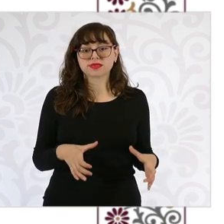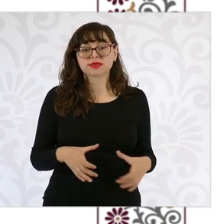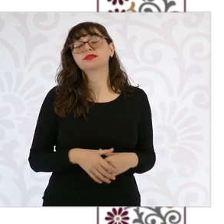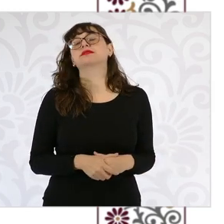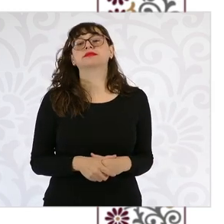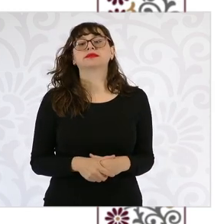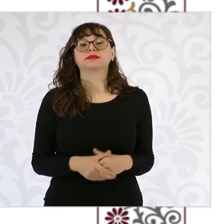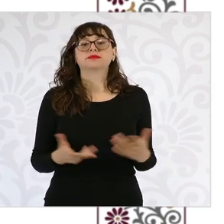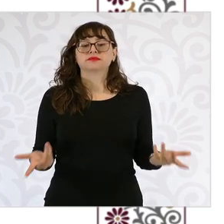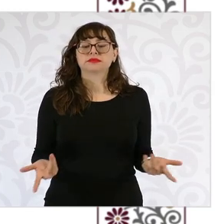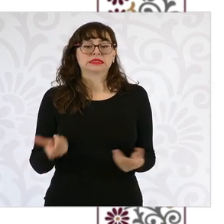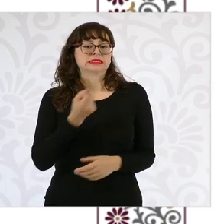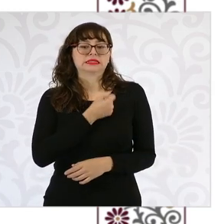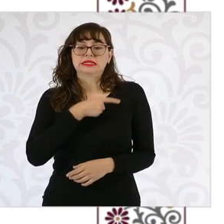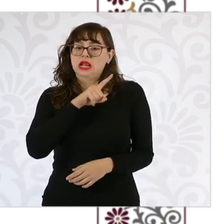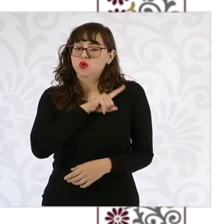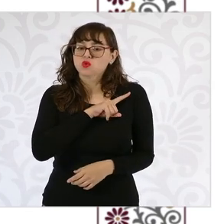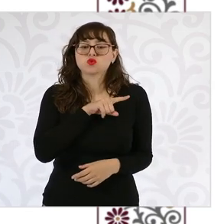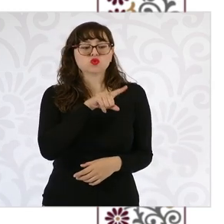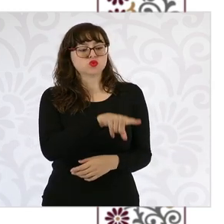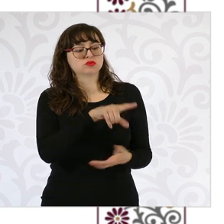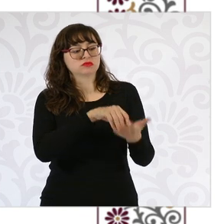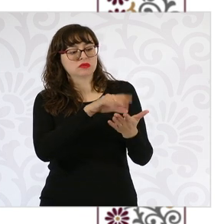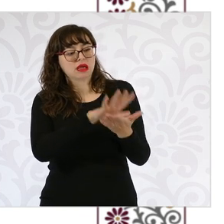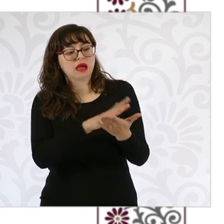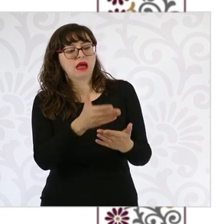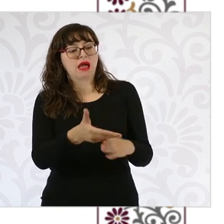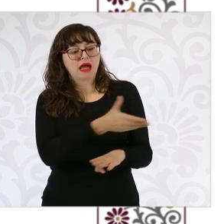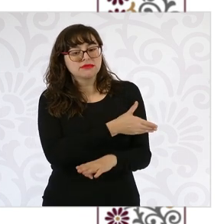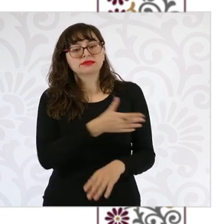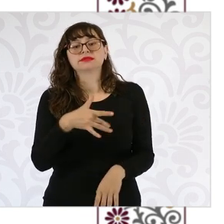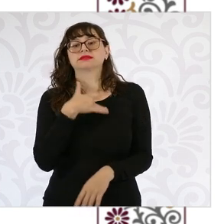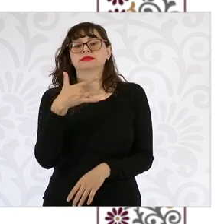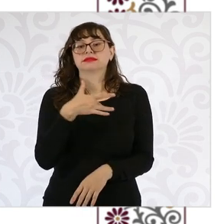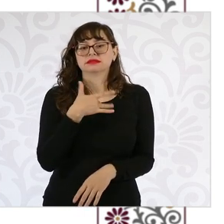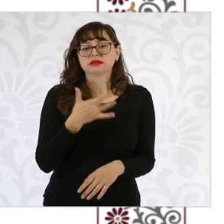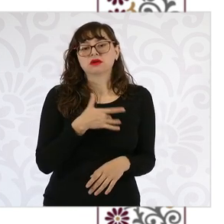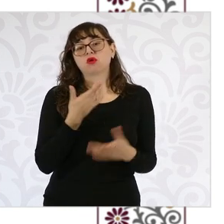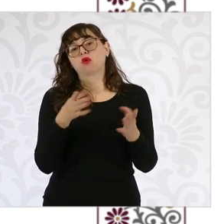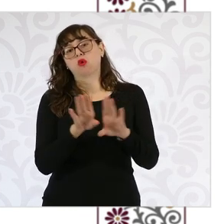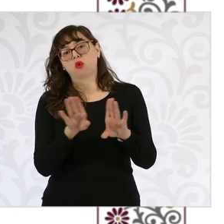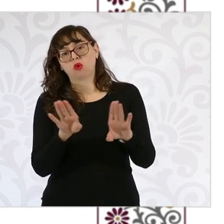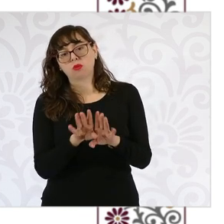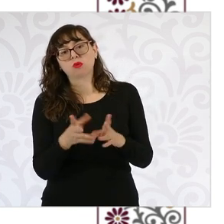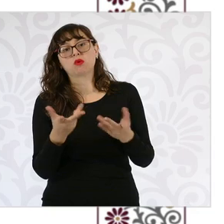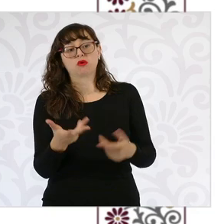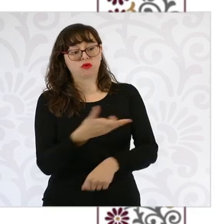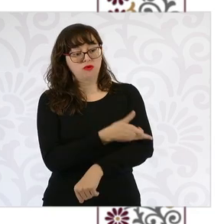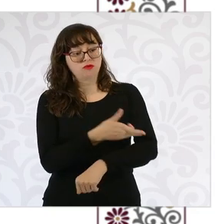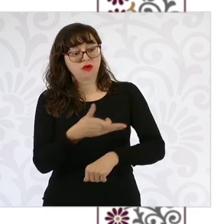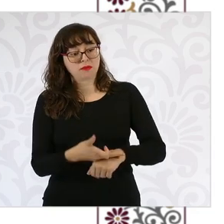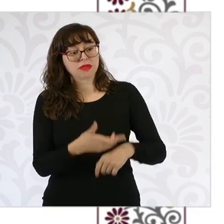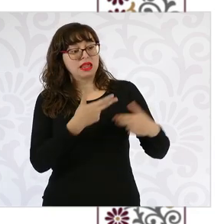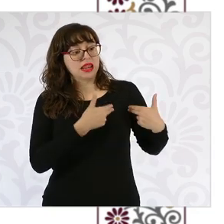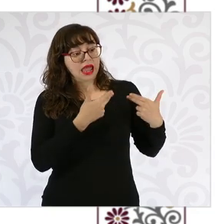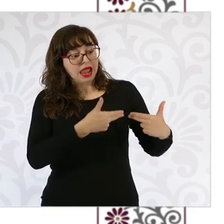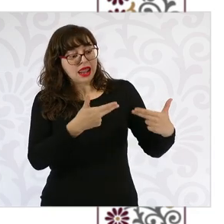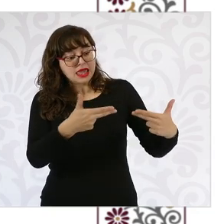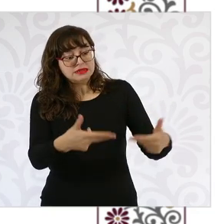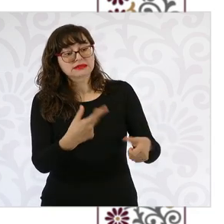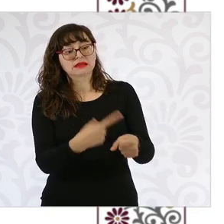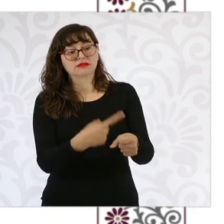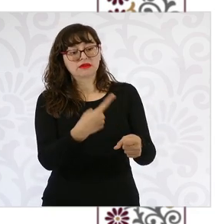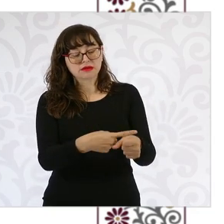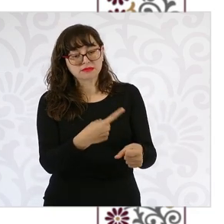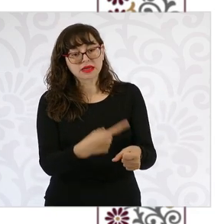Y todo el tema de salud, antecedentes de salud, ya saben lo que se pregunta, si la familia ha tenido ciertas enfermedades,